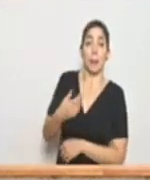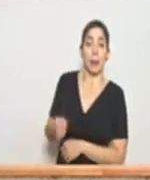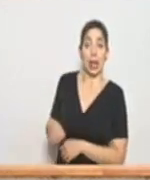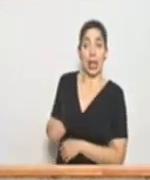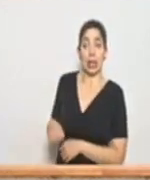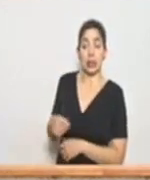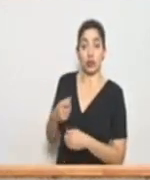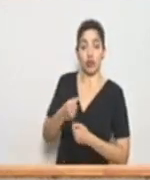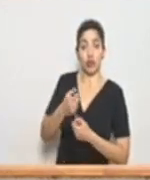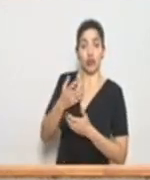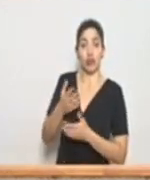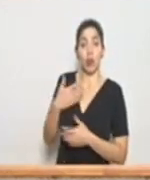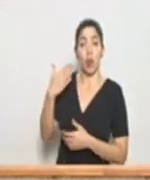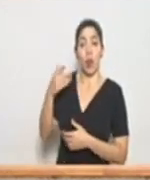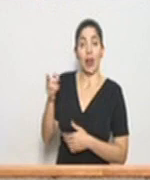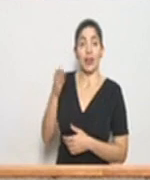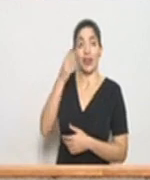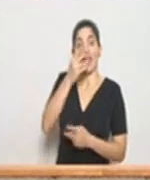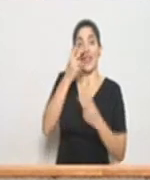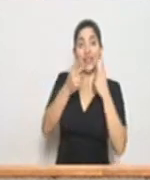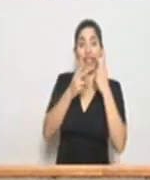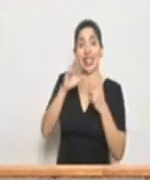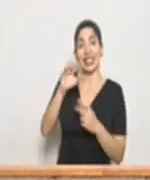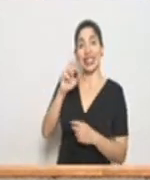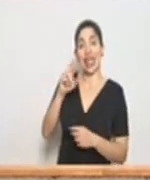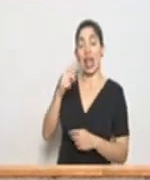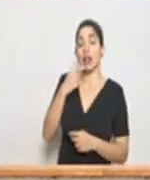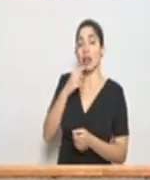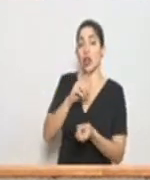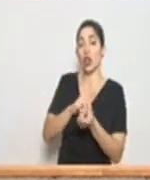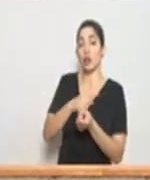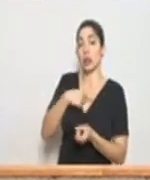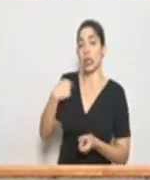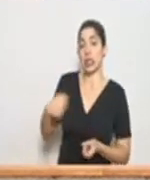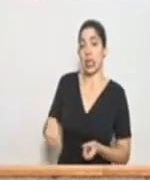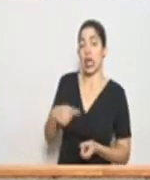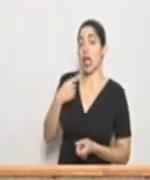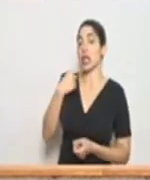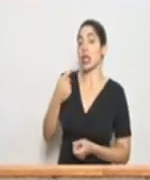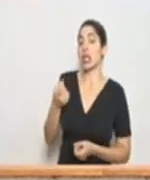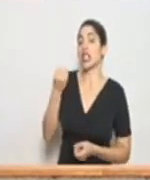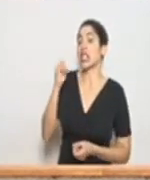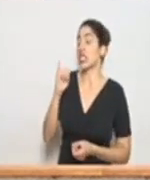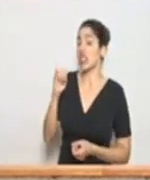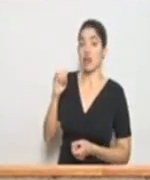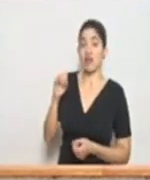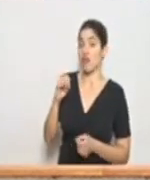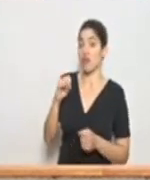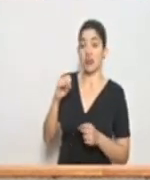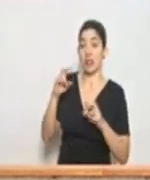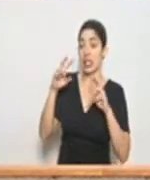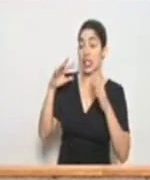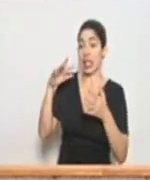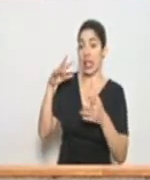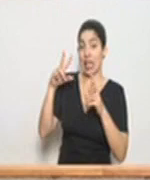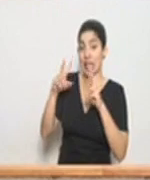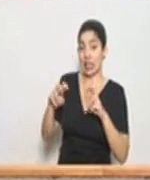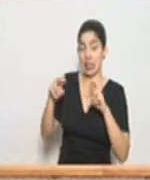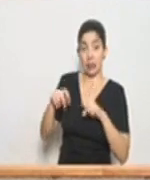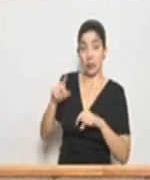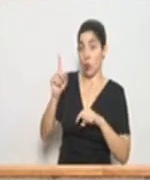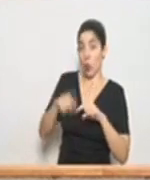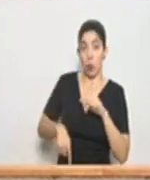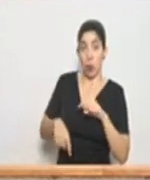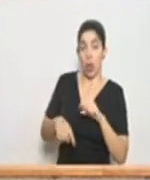república manifestó durante su visita al cenare que los médicos chinos le comentaron que en caso de que no se puedan hacer exámenes para detectar la enfermedad